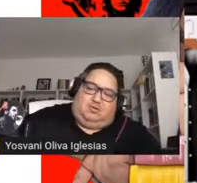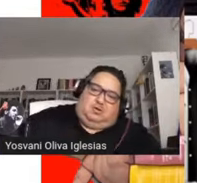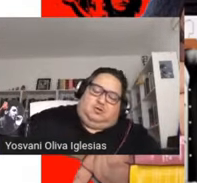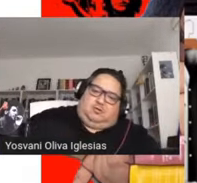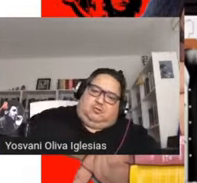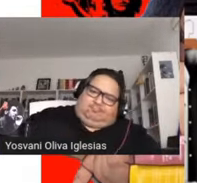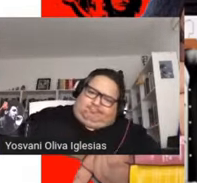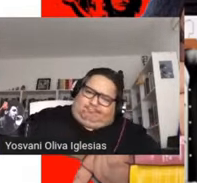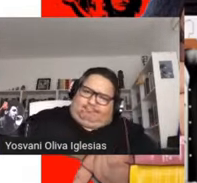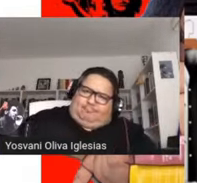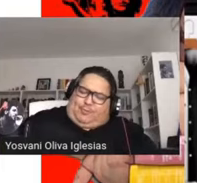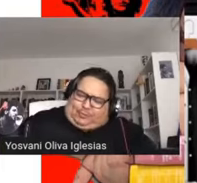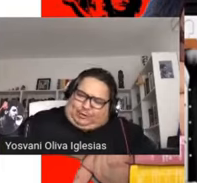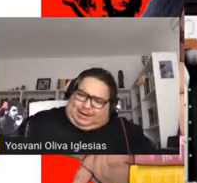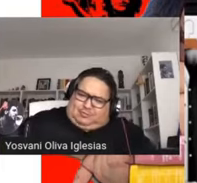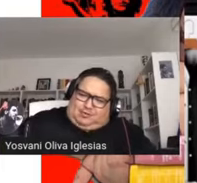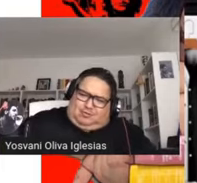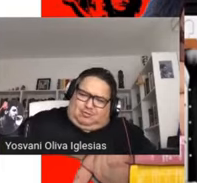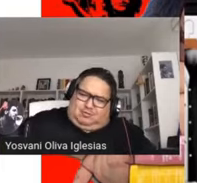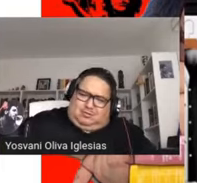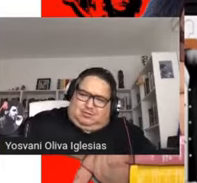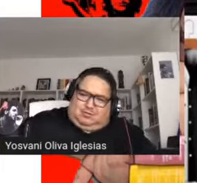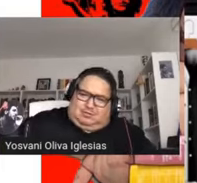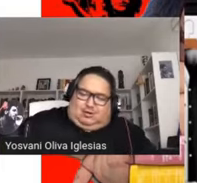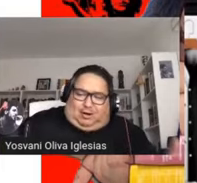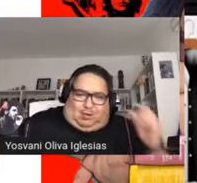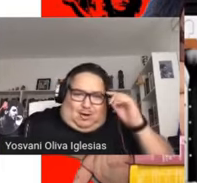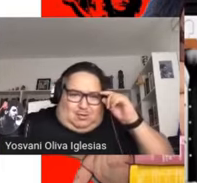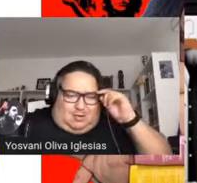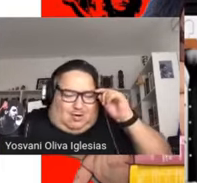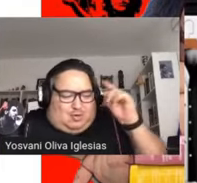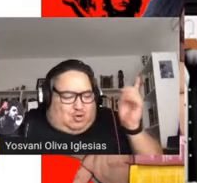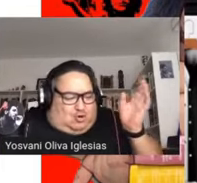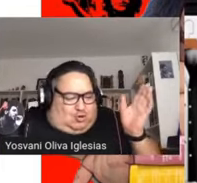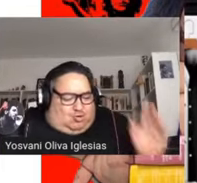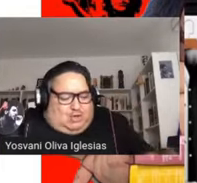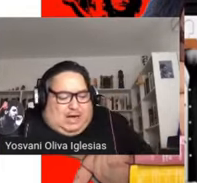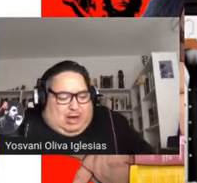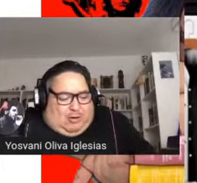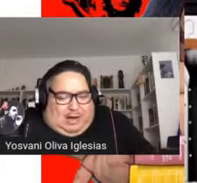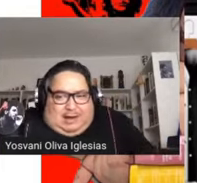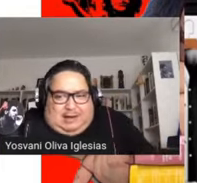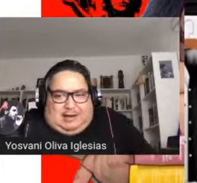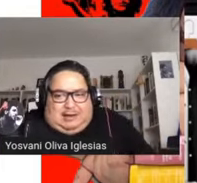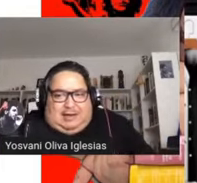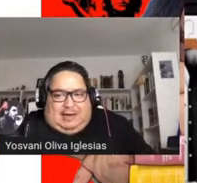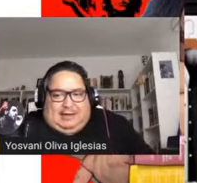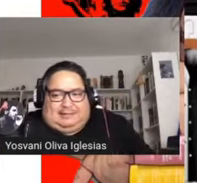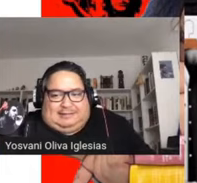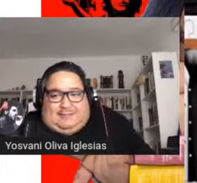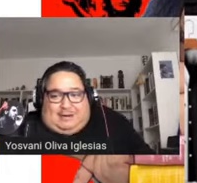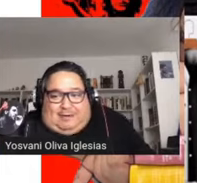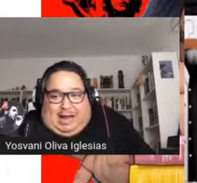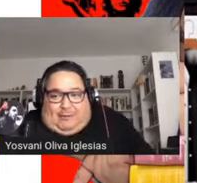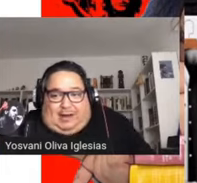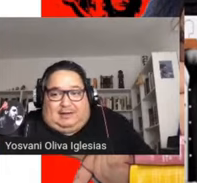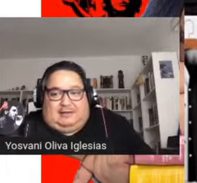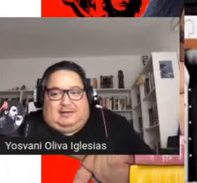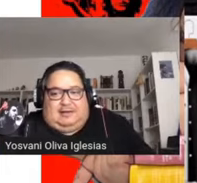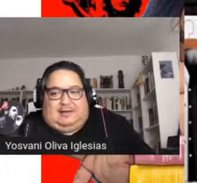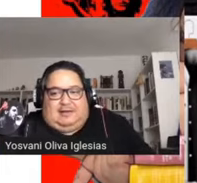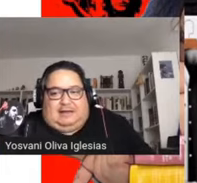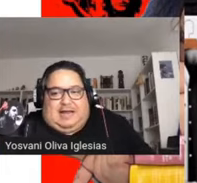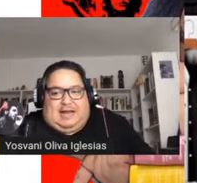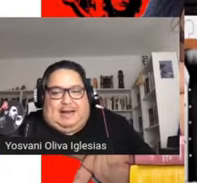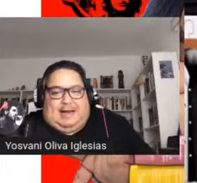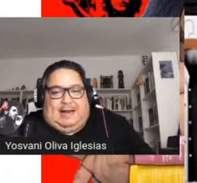diálogo. Un poco raro, ¿no? Yo recuerdo, ¿no? Cuando yo estudiaba, se me hablaba